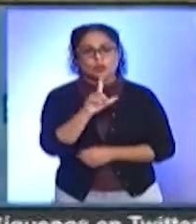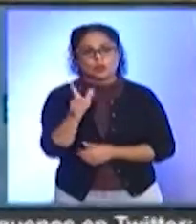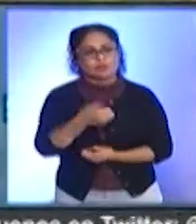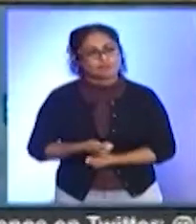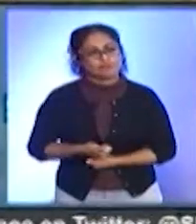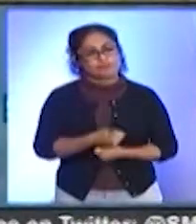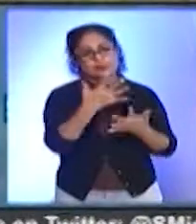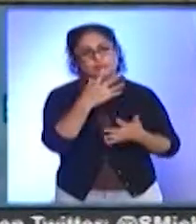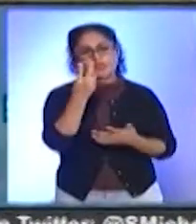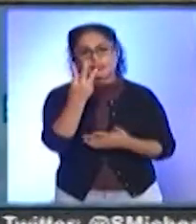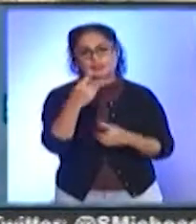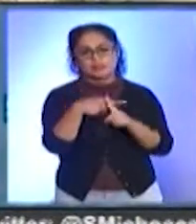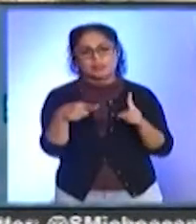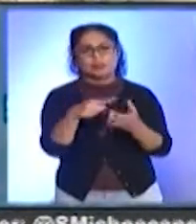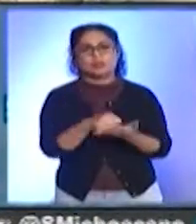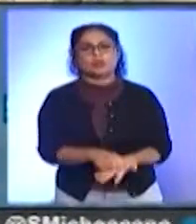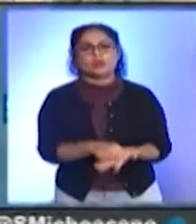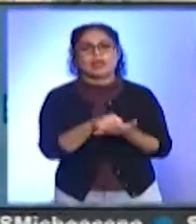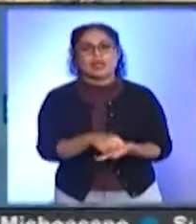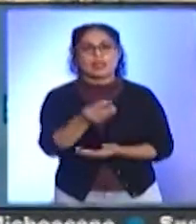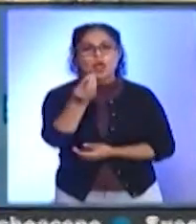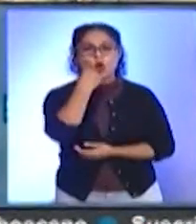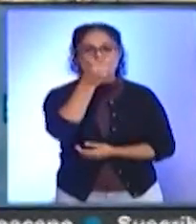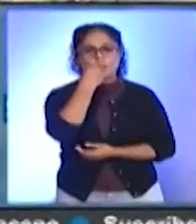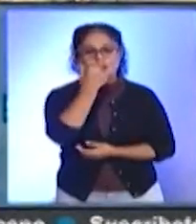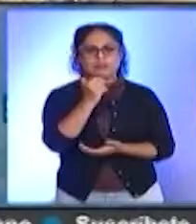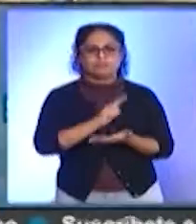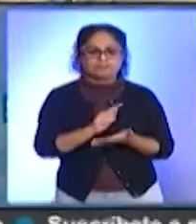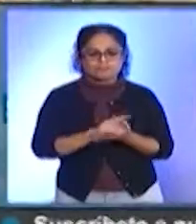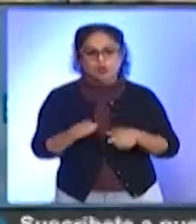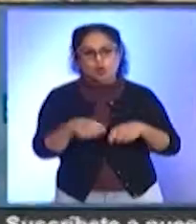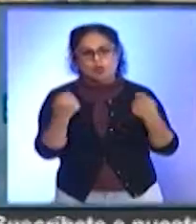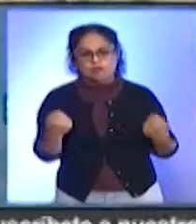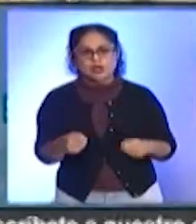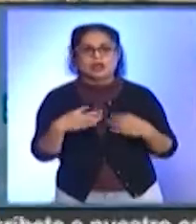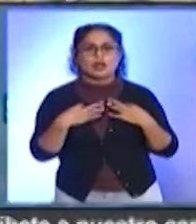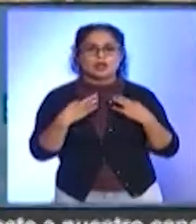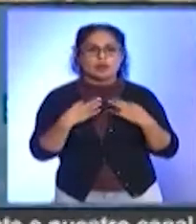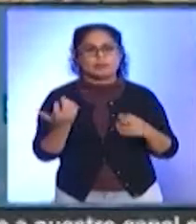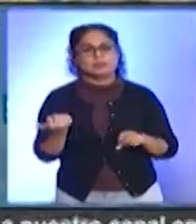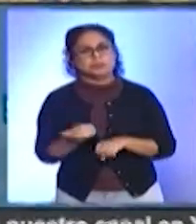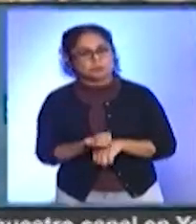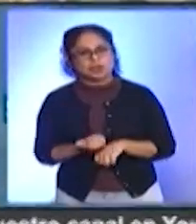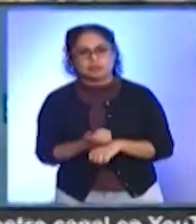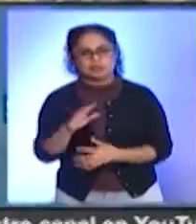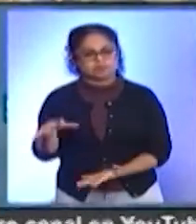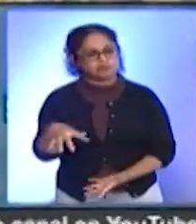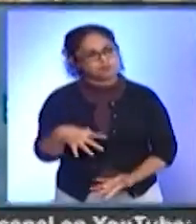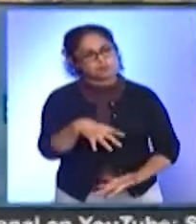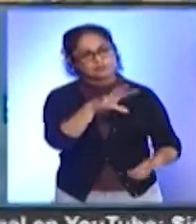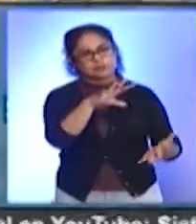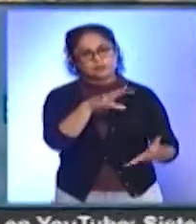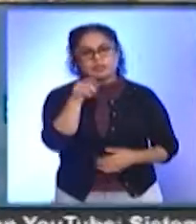toneladas y media de productos no perecederos y de higiene personal, cobijas, ropa y zapatos. En entrevista, el director de la